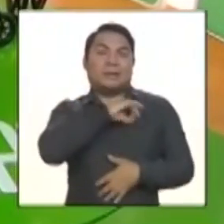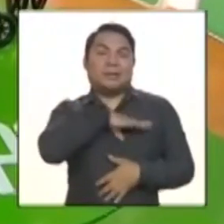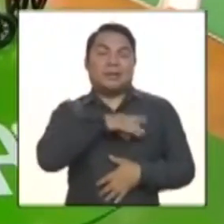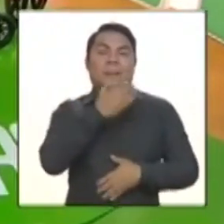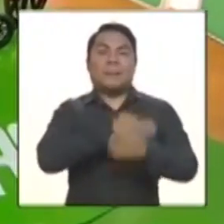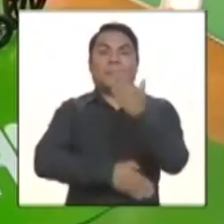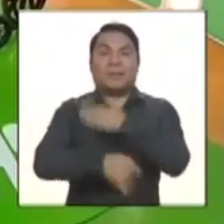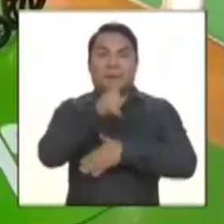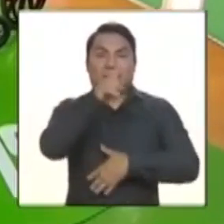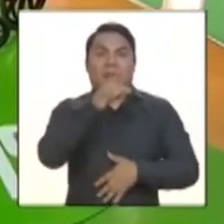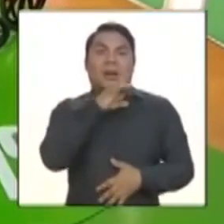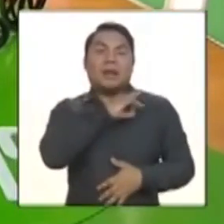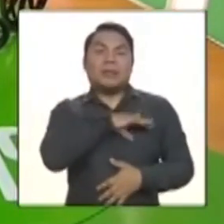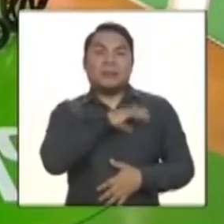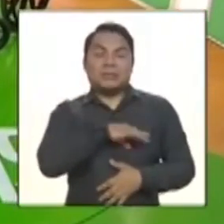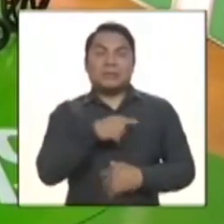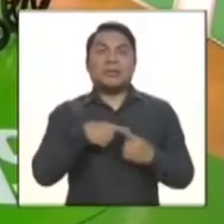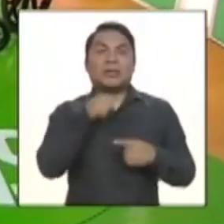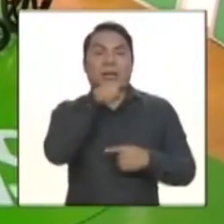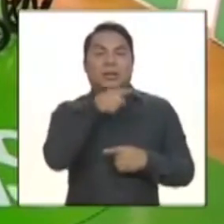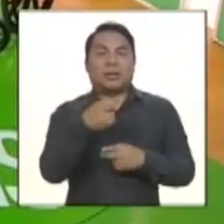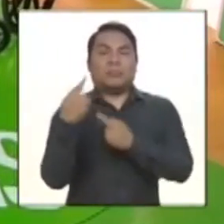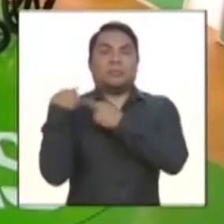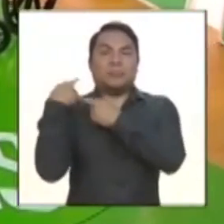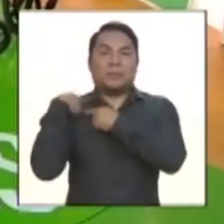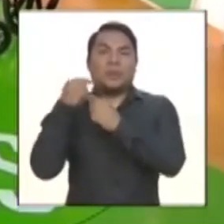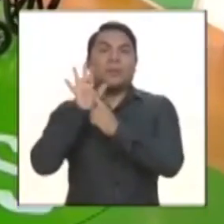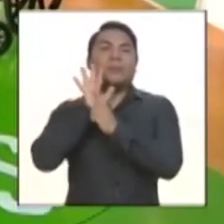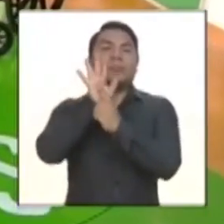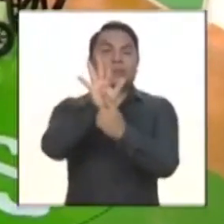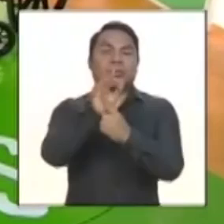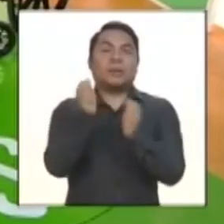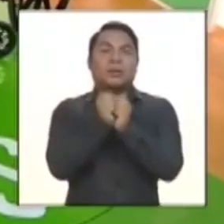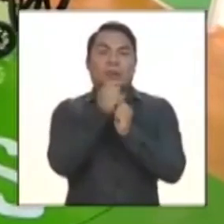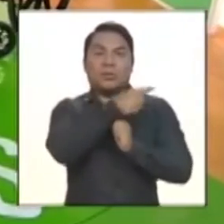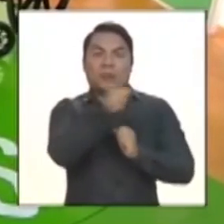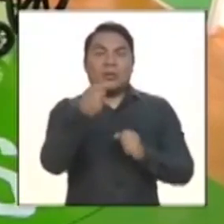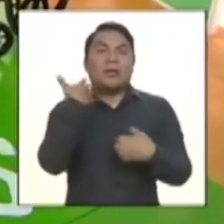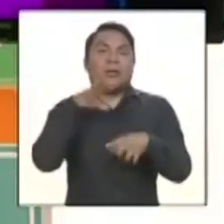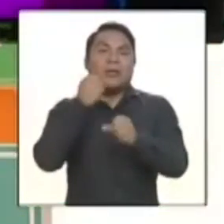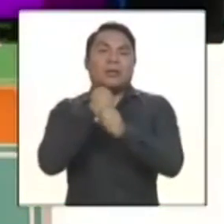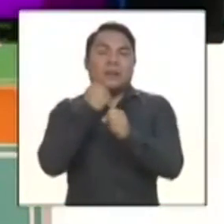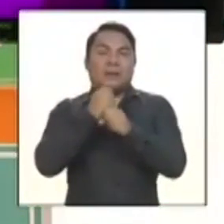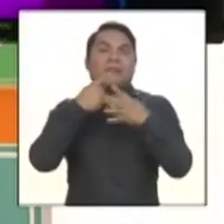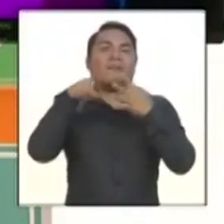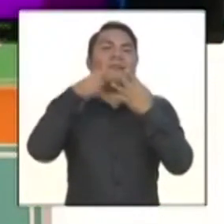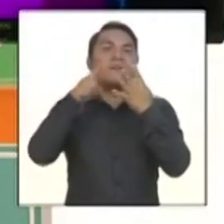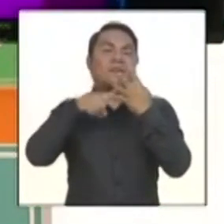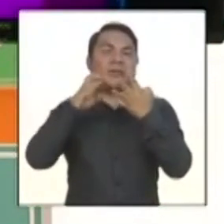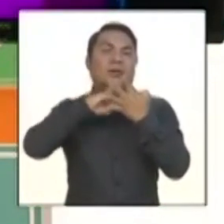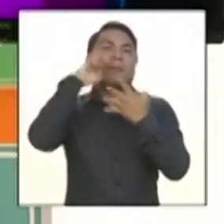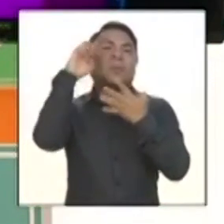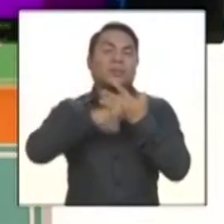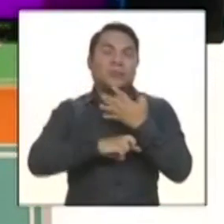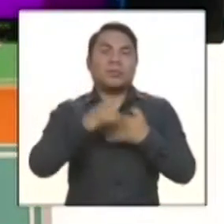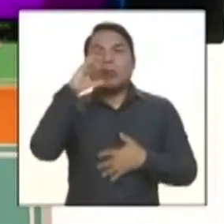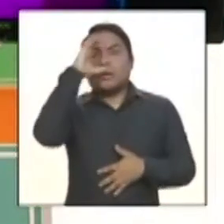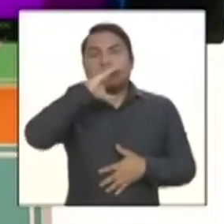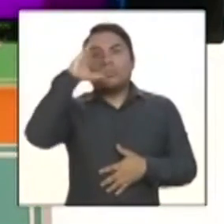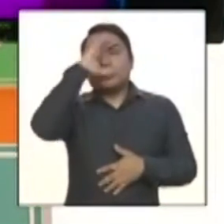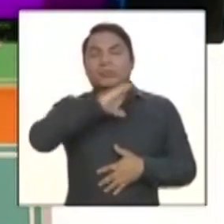ellos fueron los que se encargaron de organizar las presentaciones y con ellos estuve trabajándolo en otros proyectos, buscando